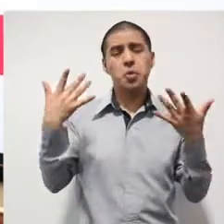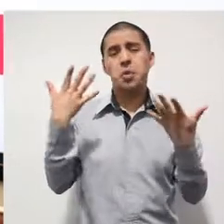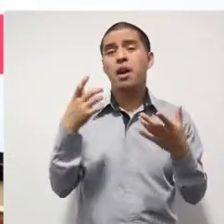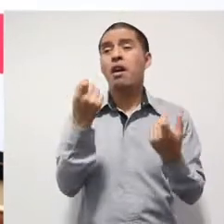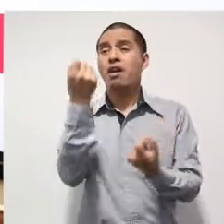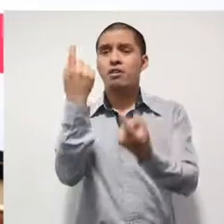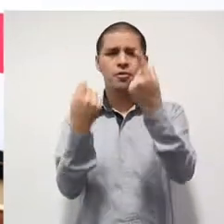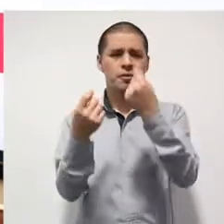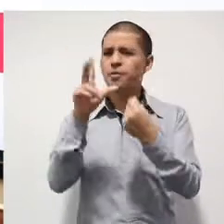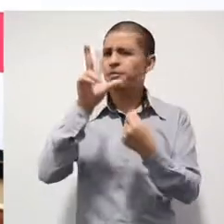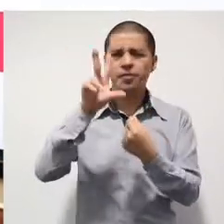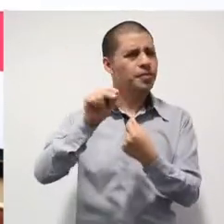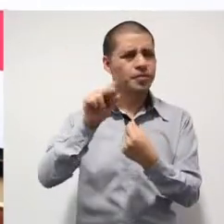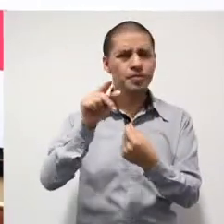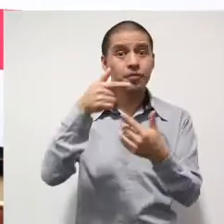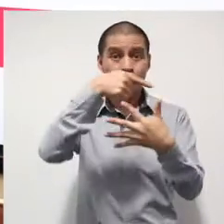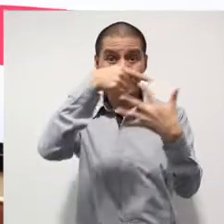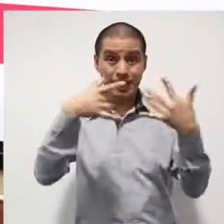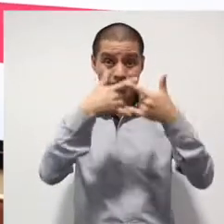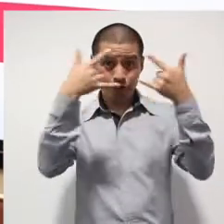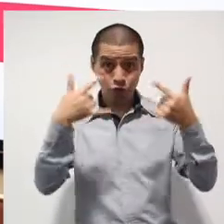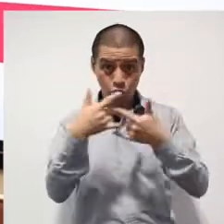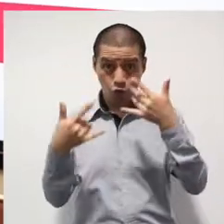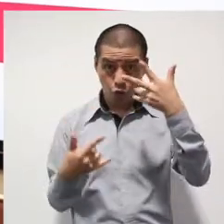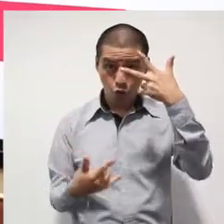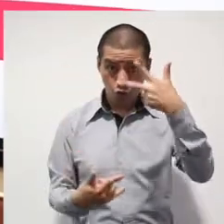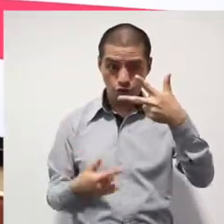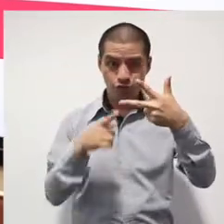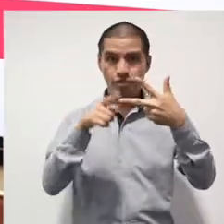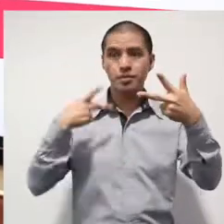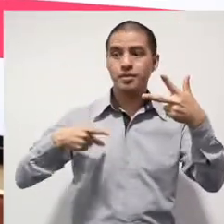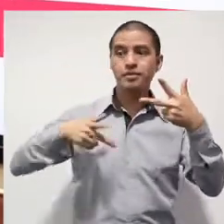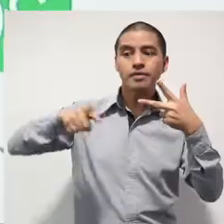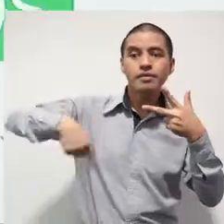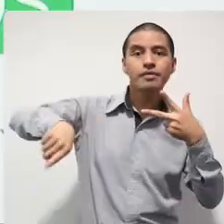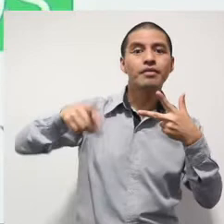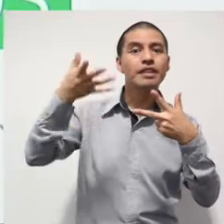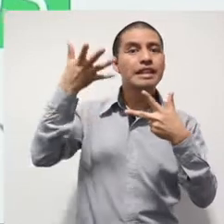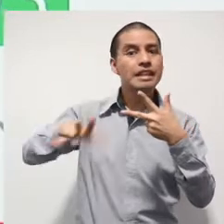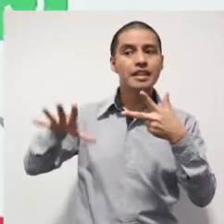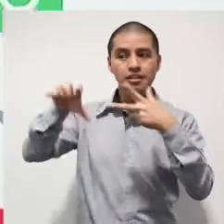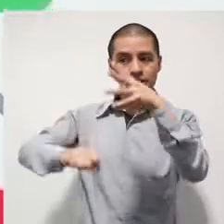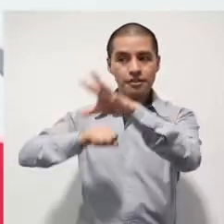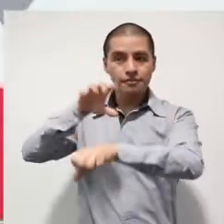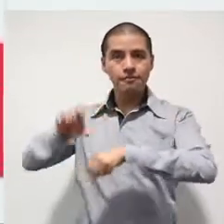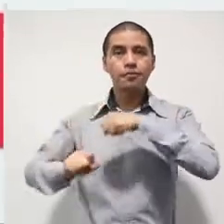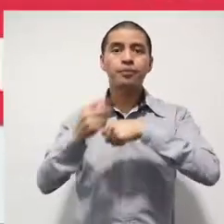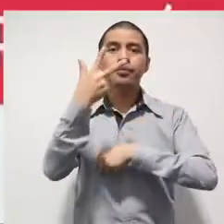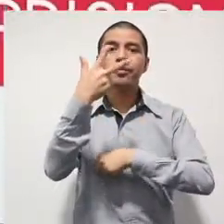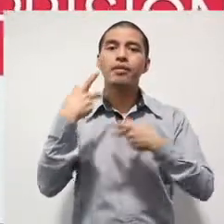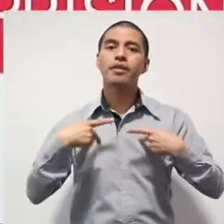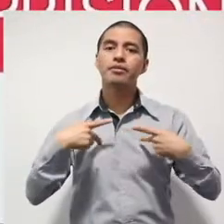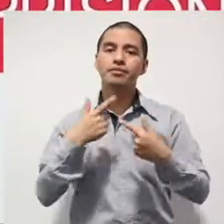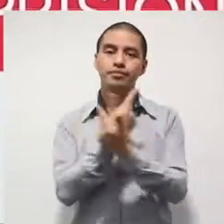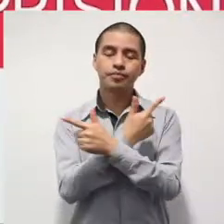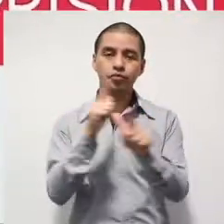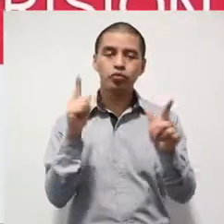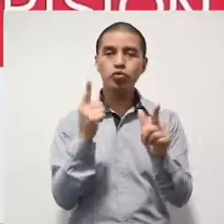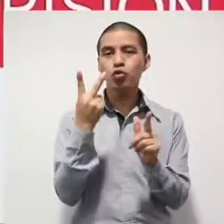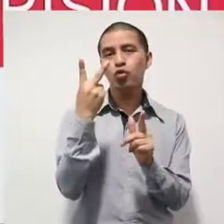te diría que no son tan aislados. Aquí estás viendo de ocho casos, diez detenidos, ocho en libertad.